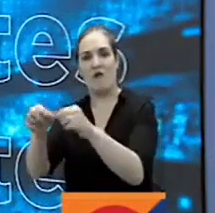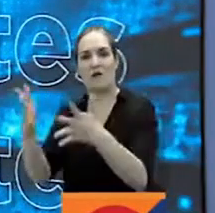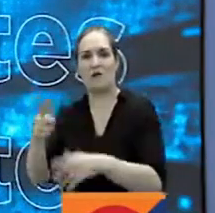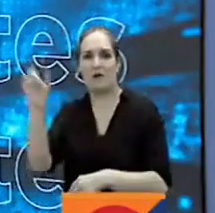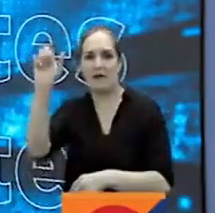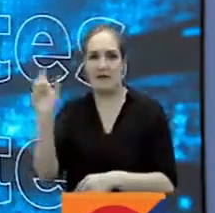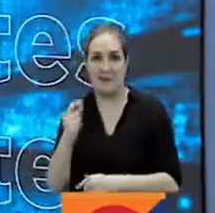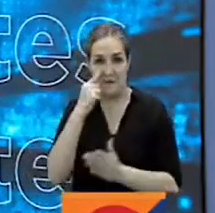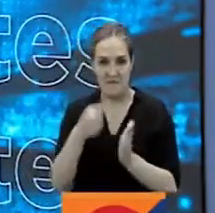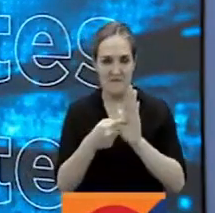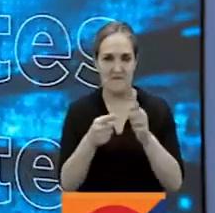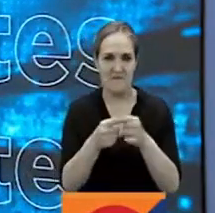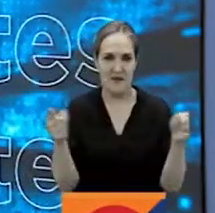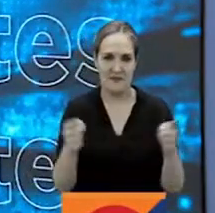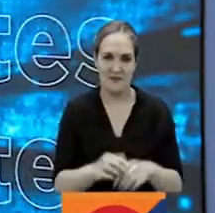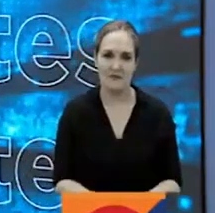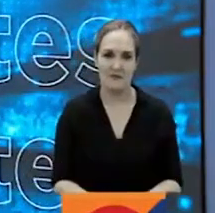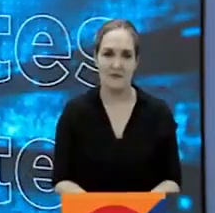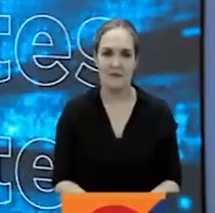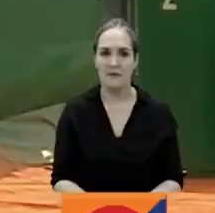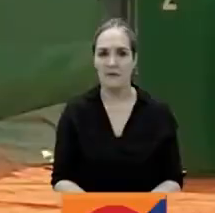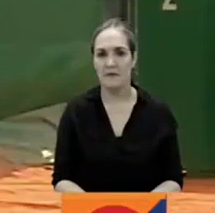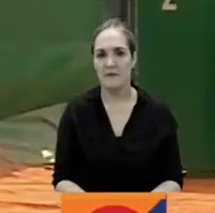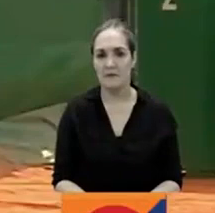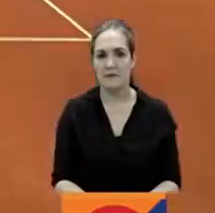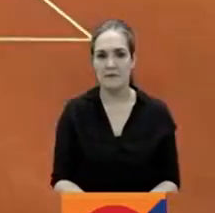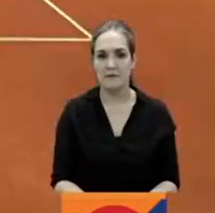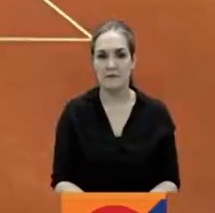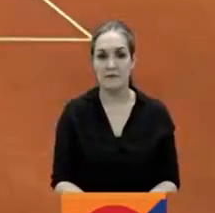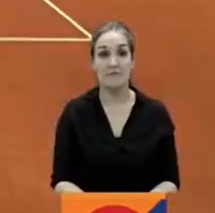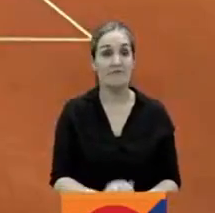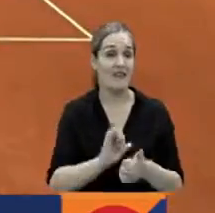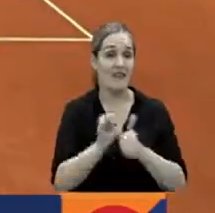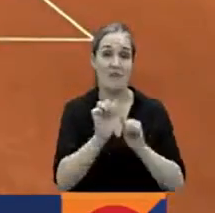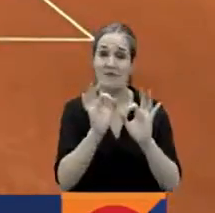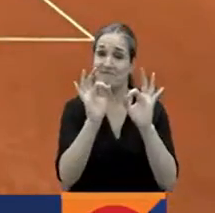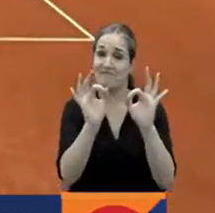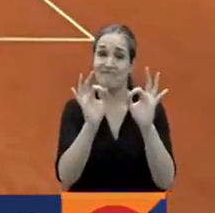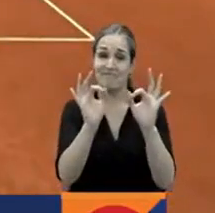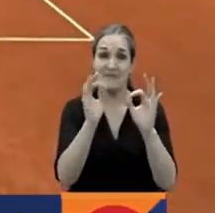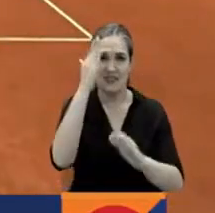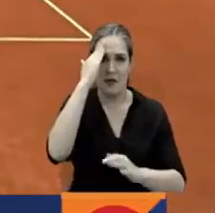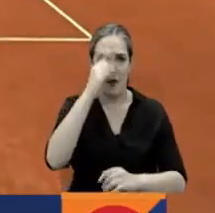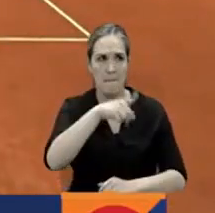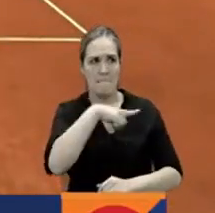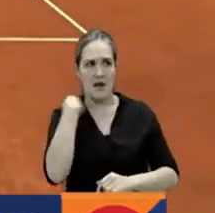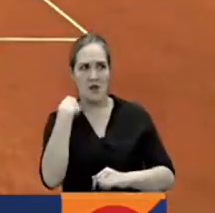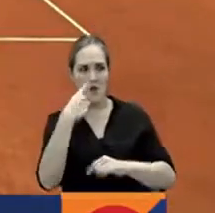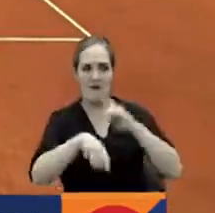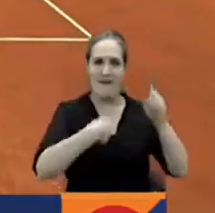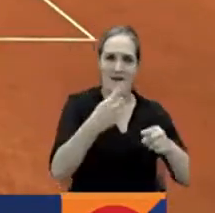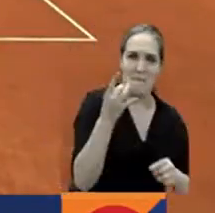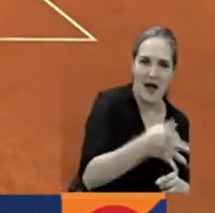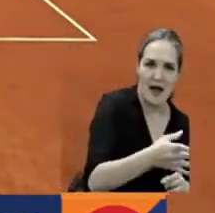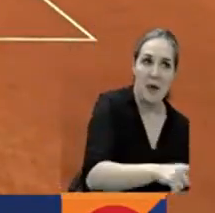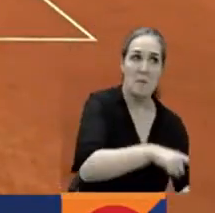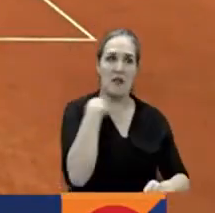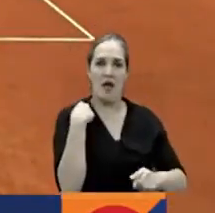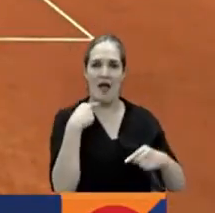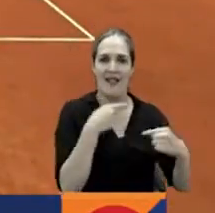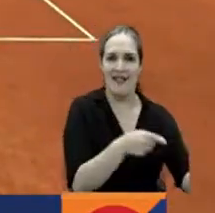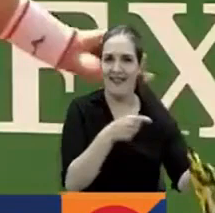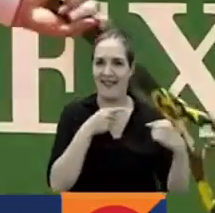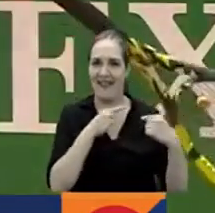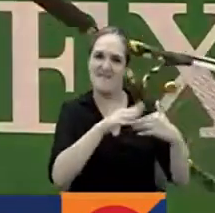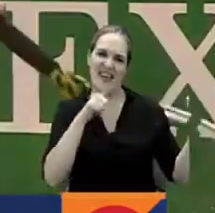Tenemos para ustedes el registro de sus últimos triunfos. El deporte siempre da la oportunidad de revancha. Cabal y Farah vencieron a sus verdugos en el